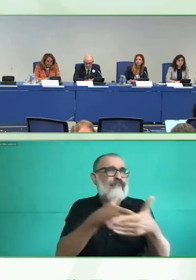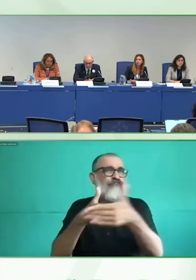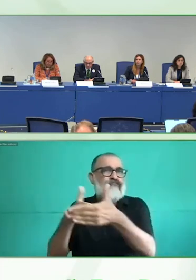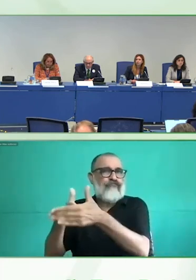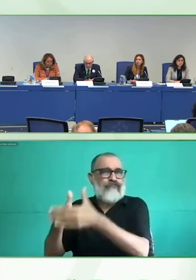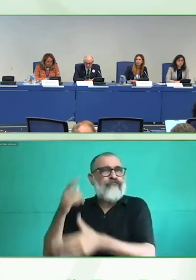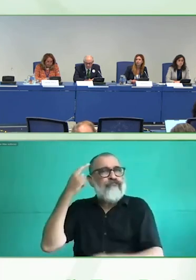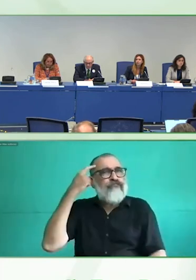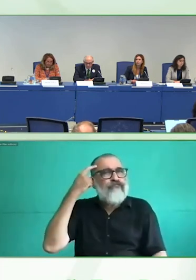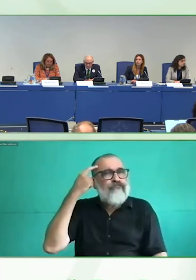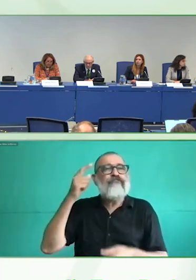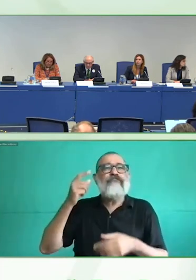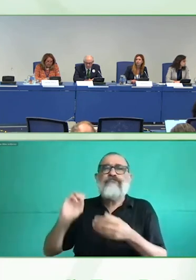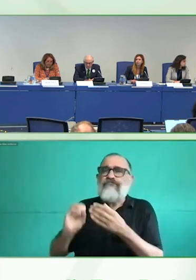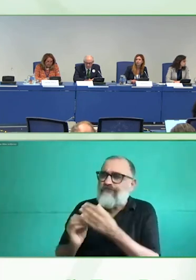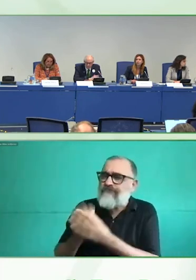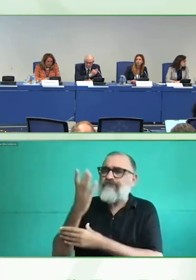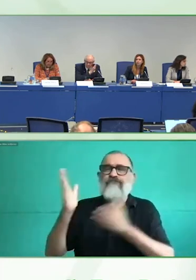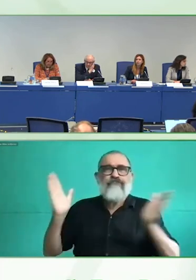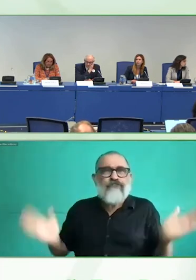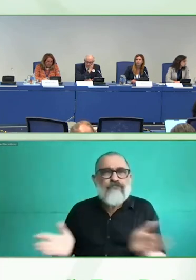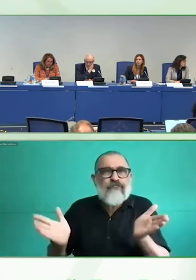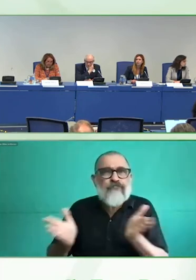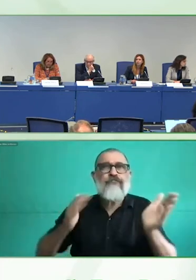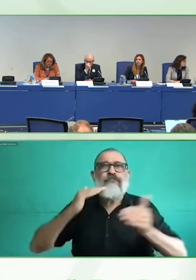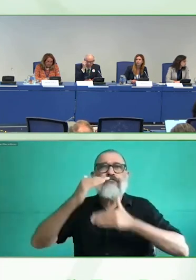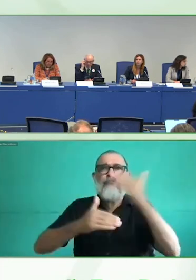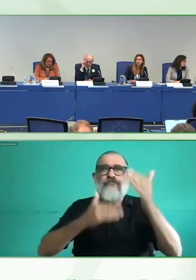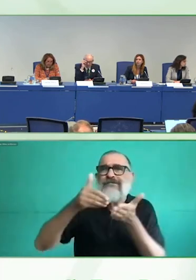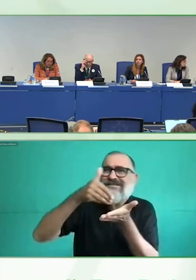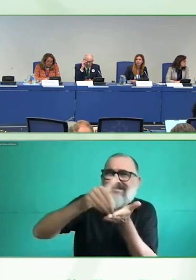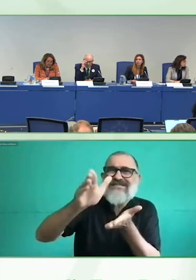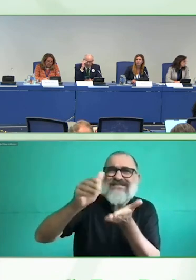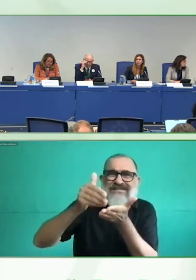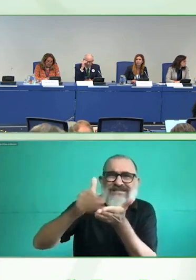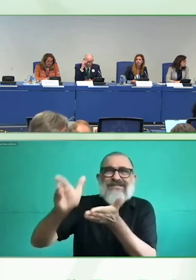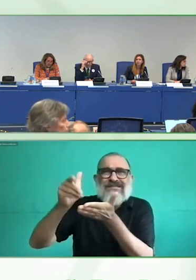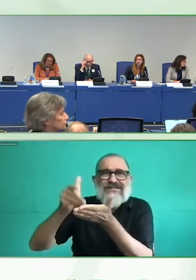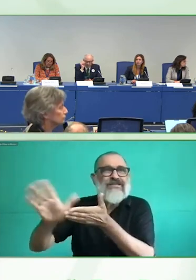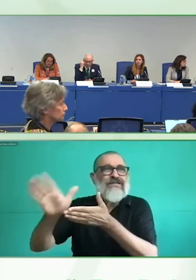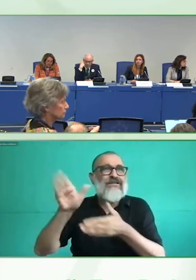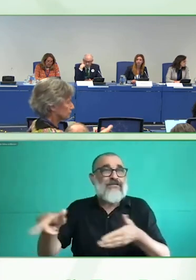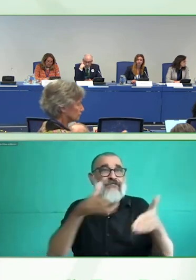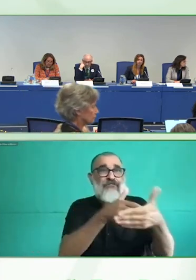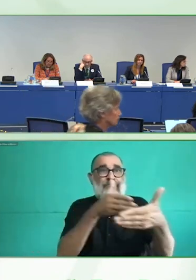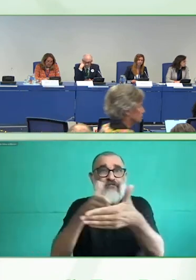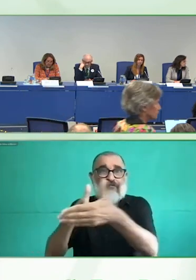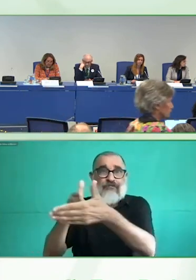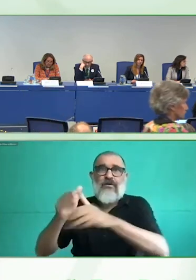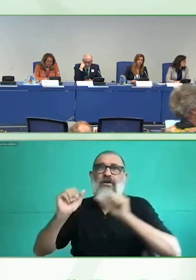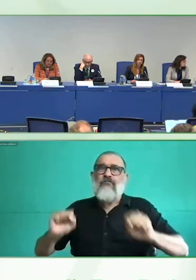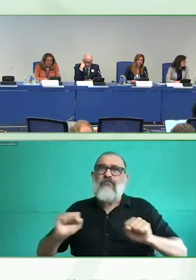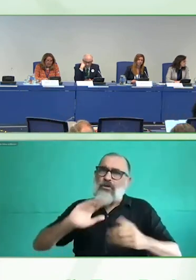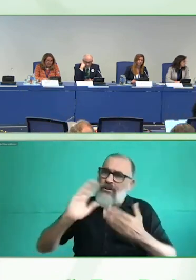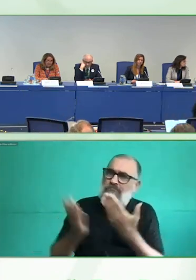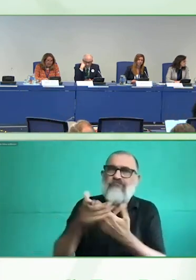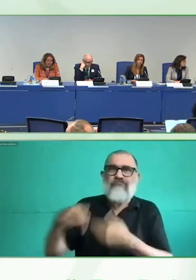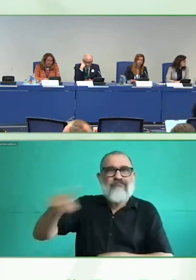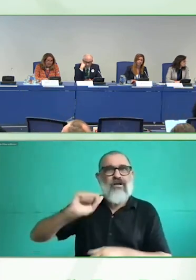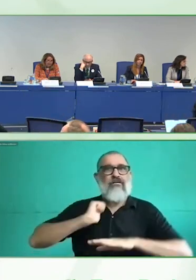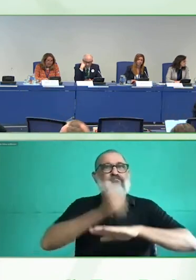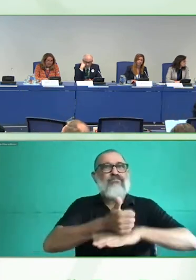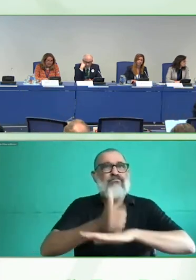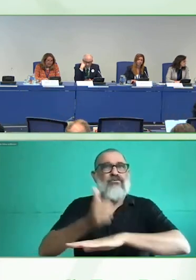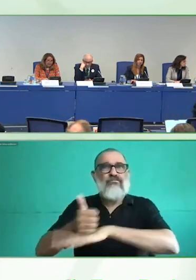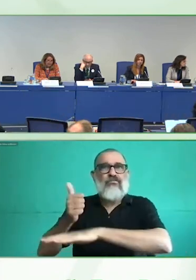abordamos vida independiente y participación política por medio de soluciones inclusivas e innovadoras en el marco de esta conferencia? Este 2023,